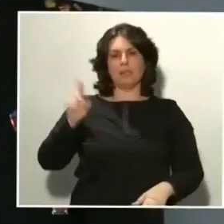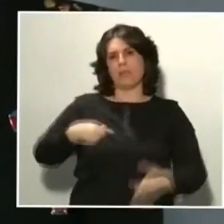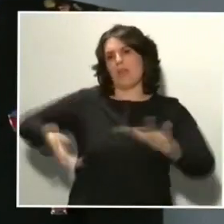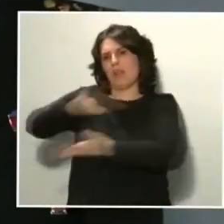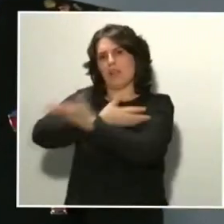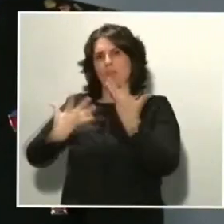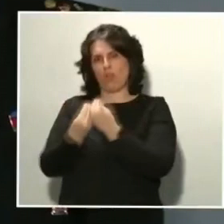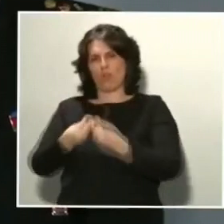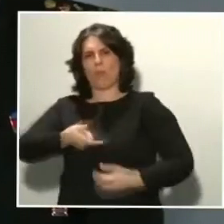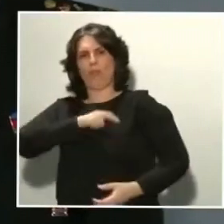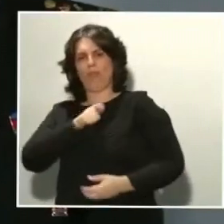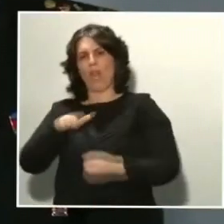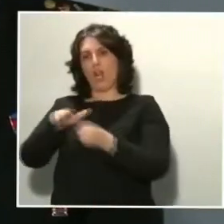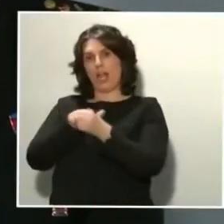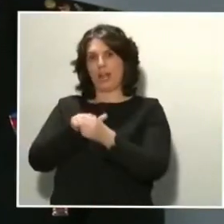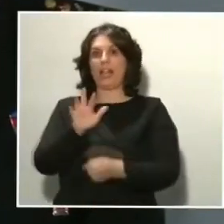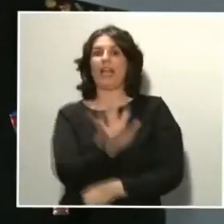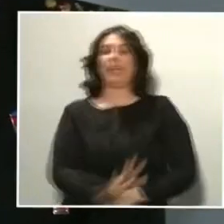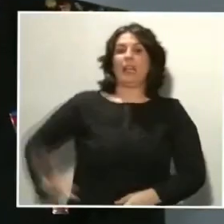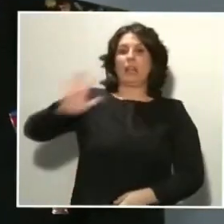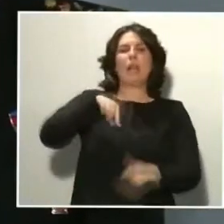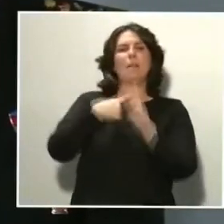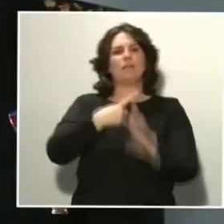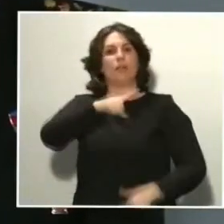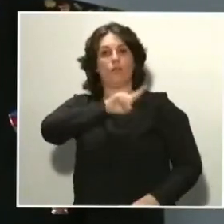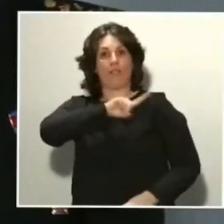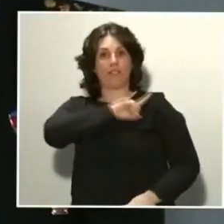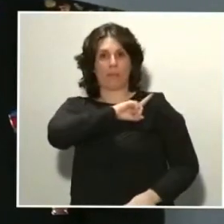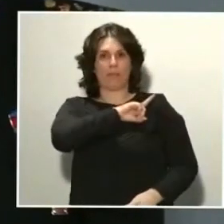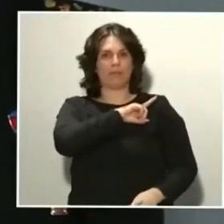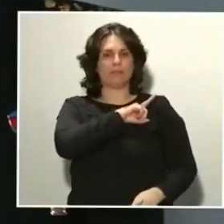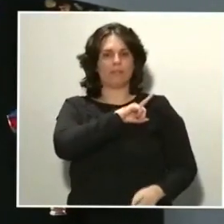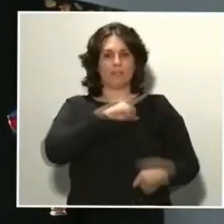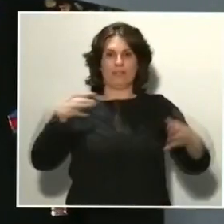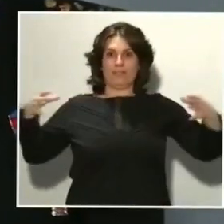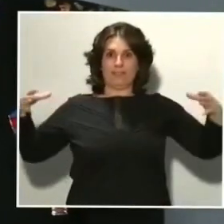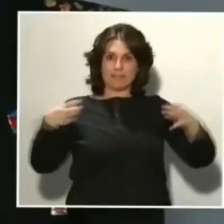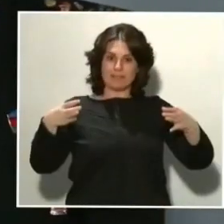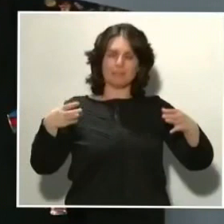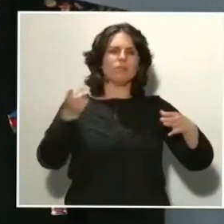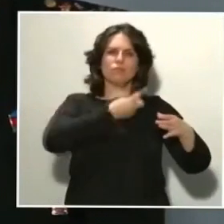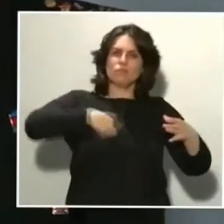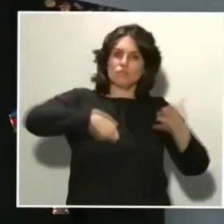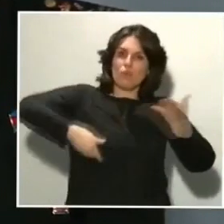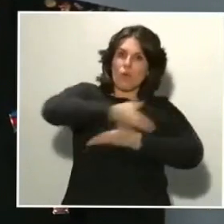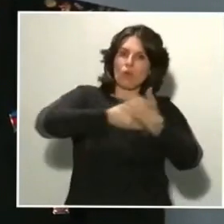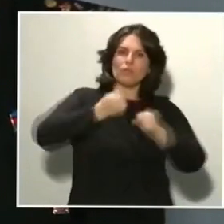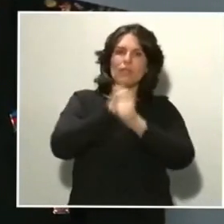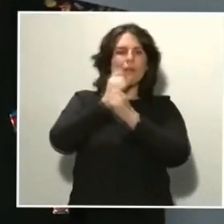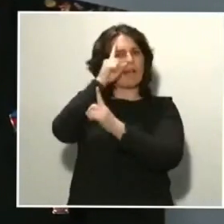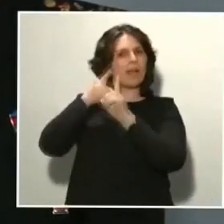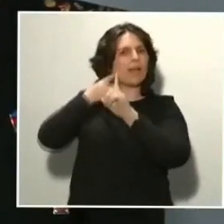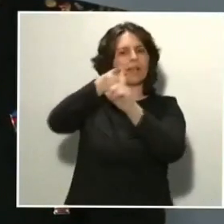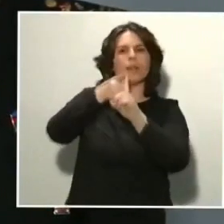Nacional y las Fuerzas Armadas, estamos trabajando para la protección de las personas,